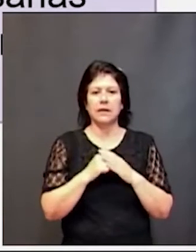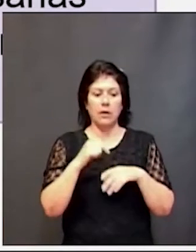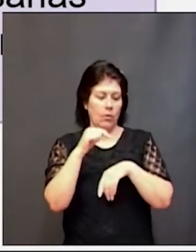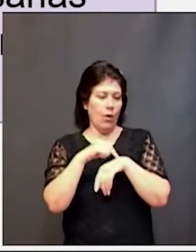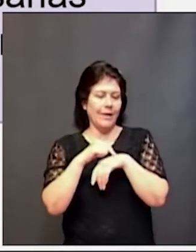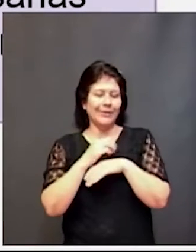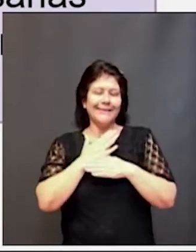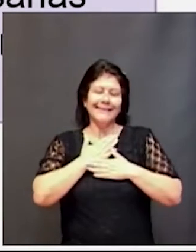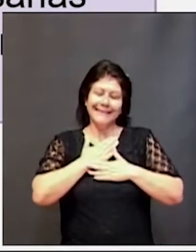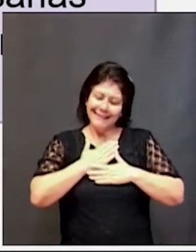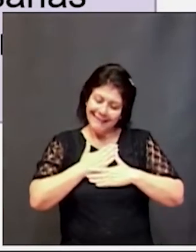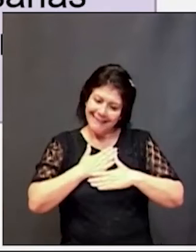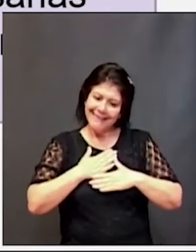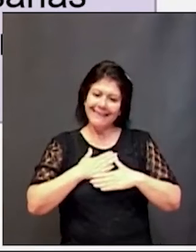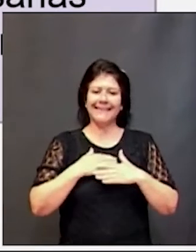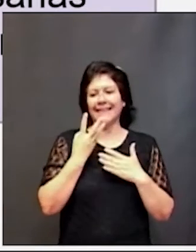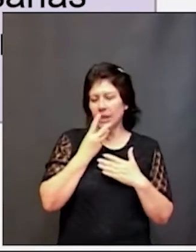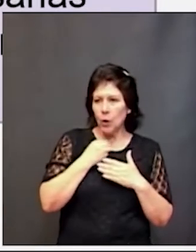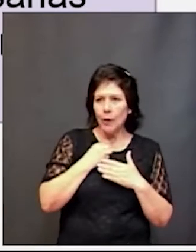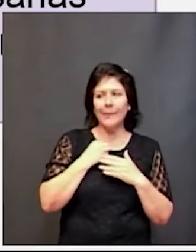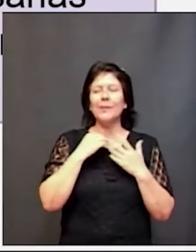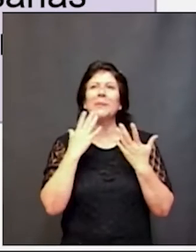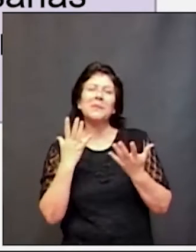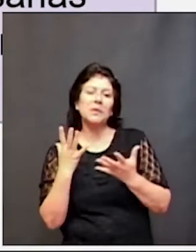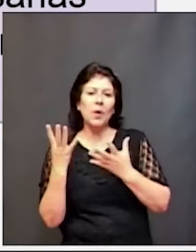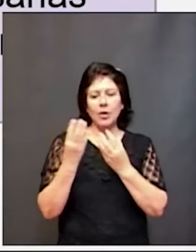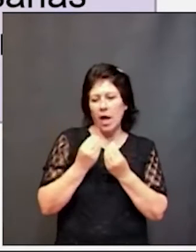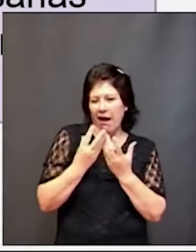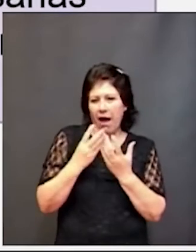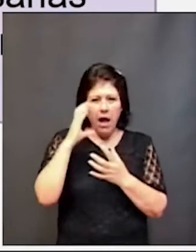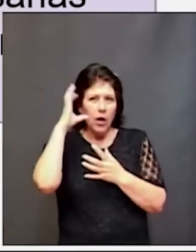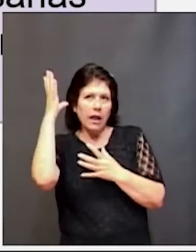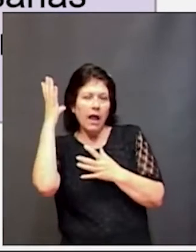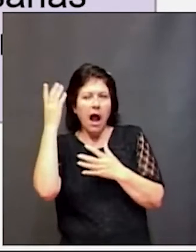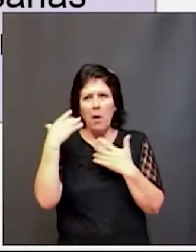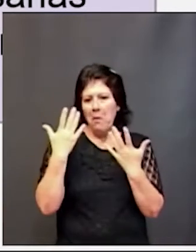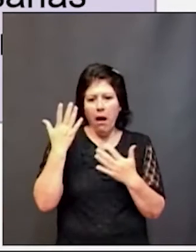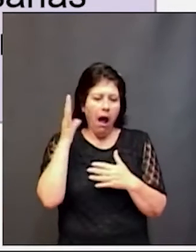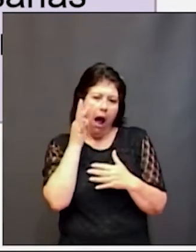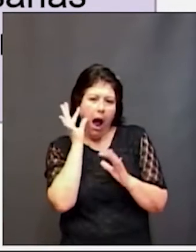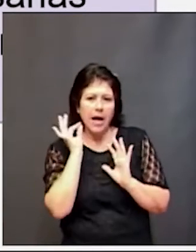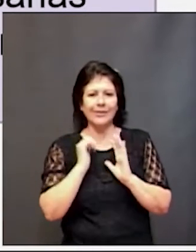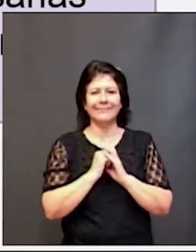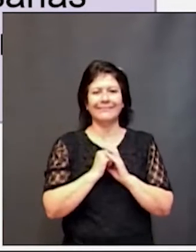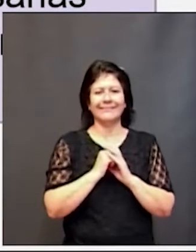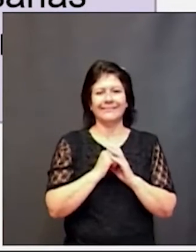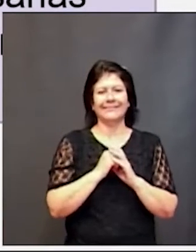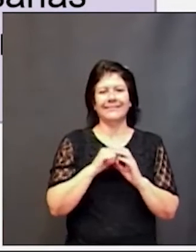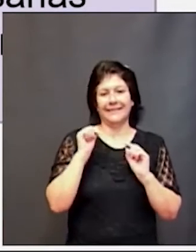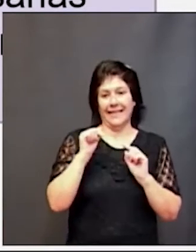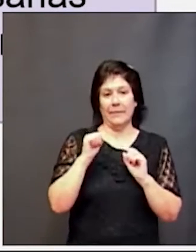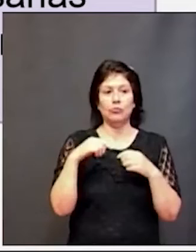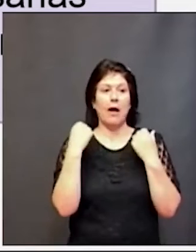placenteros que nos hagan recordar cómo fue alguna vivencia que tuvimos y bueno la famosa endorfina que nos hace